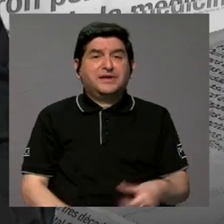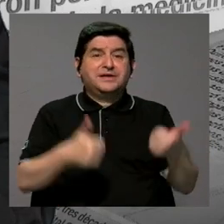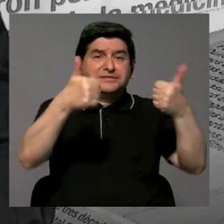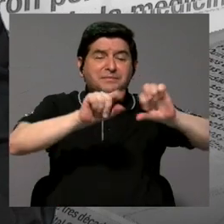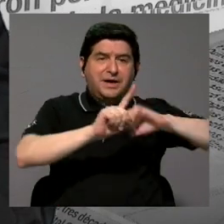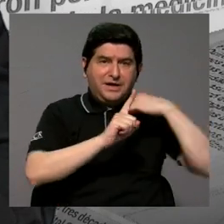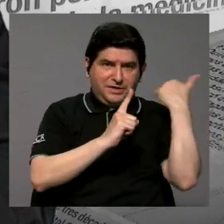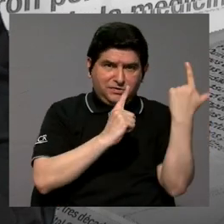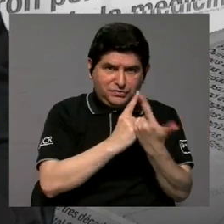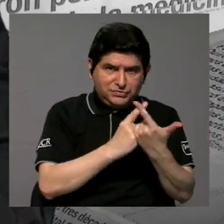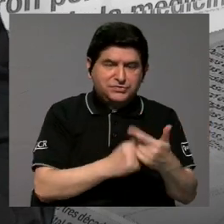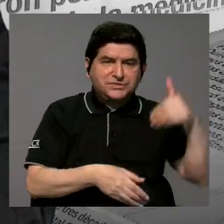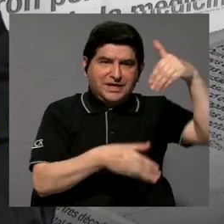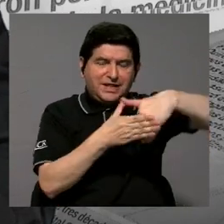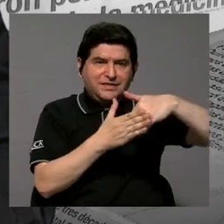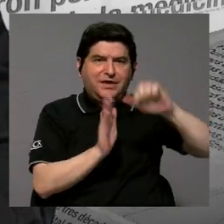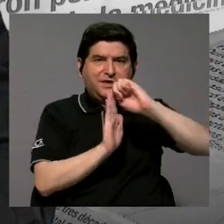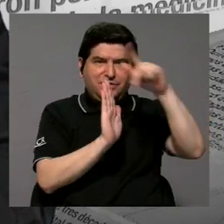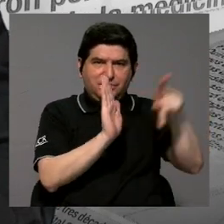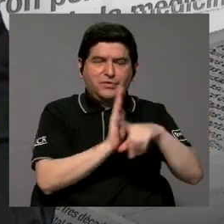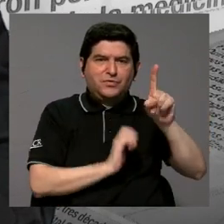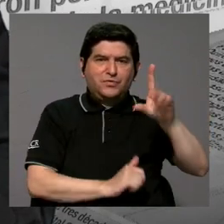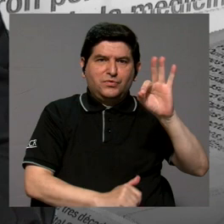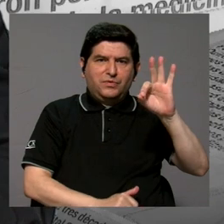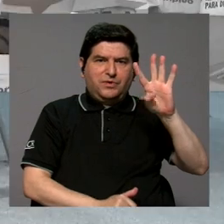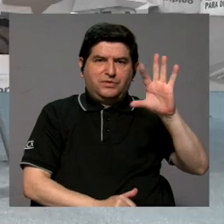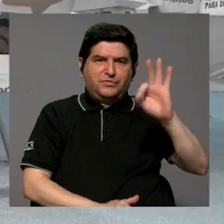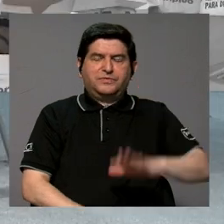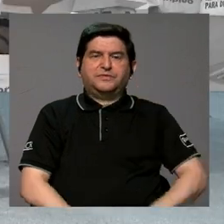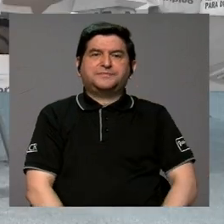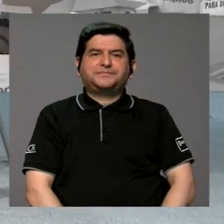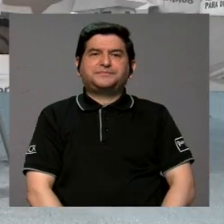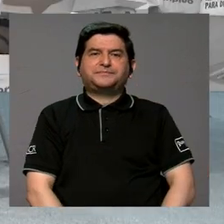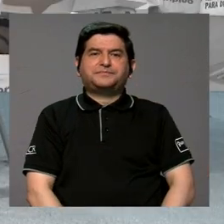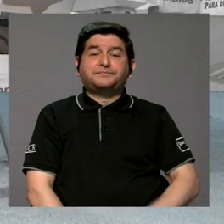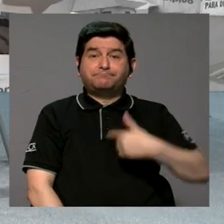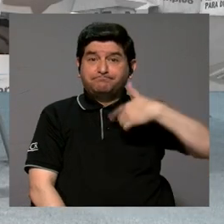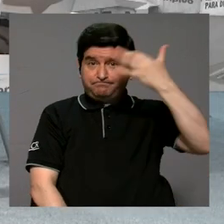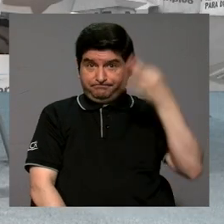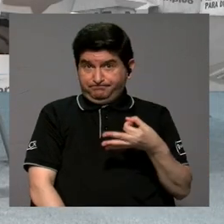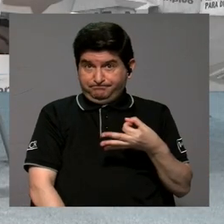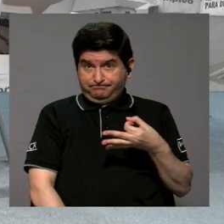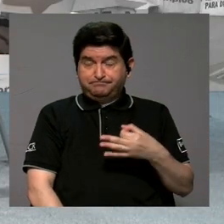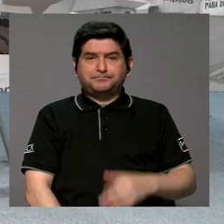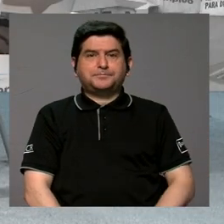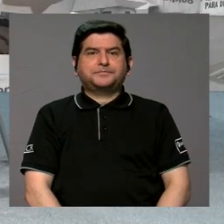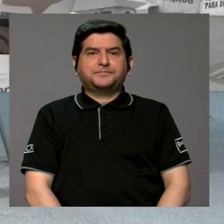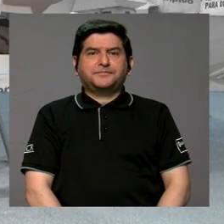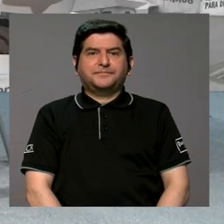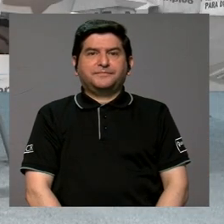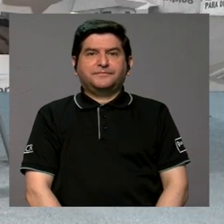ese pacto social que le digo yo que está en la constitución del 49, a mí me parece que